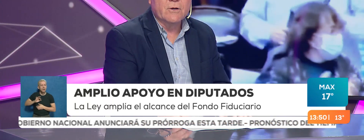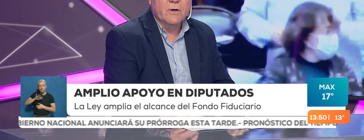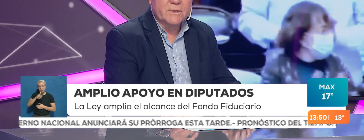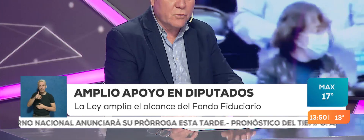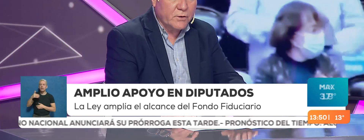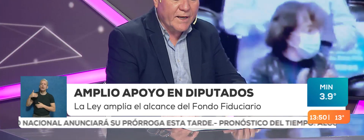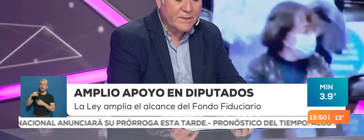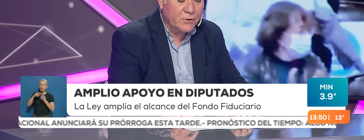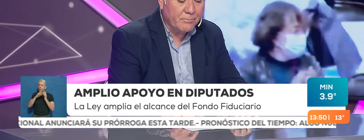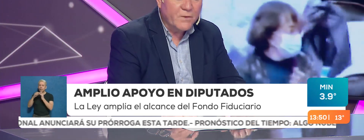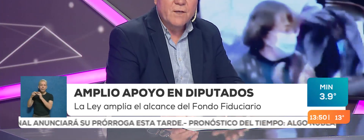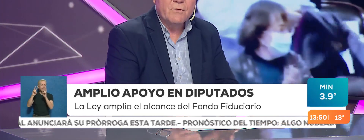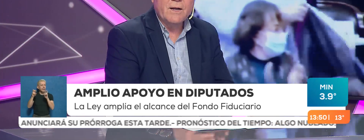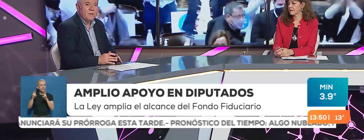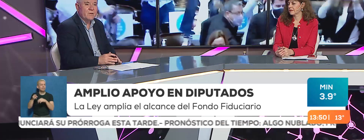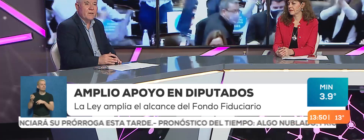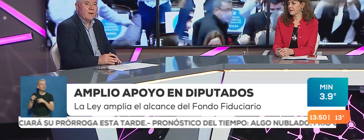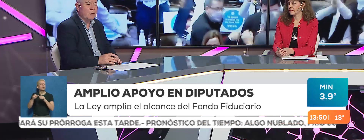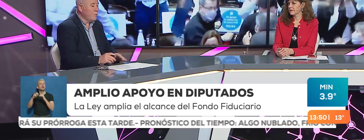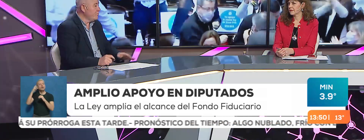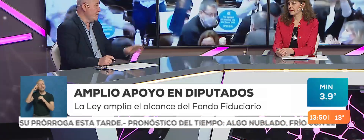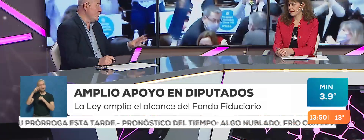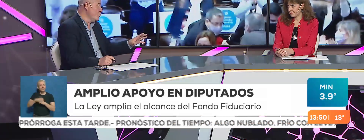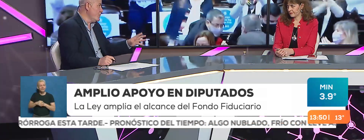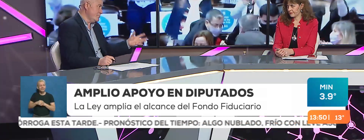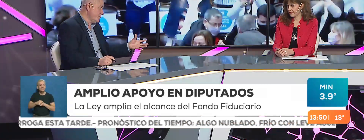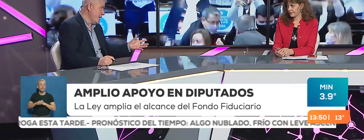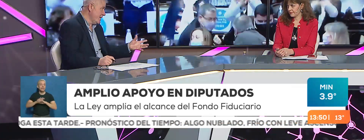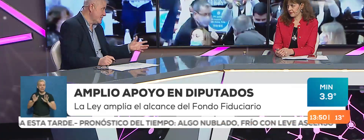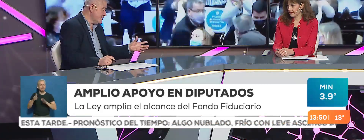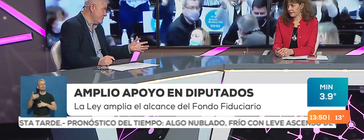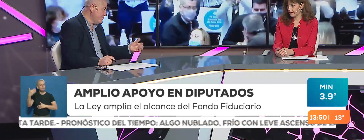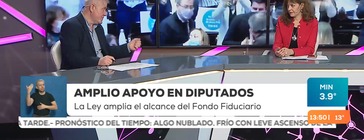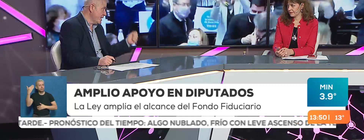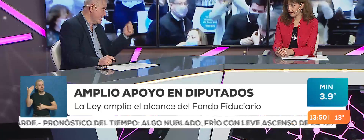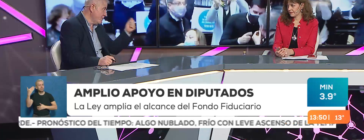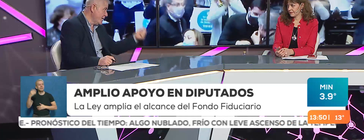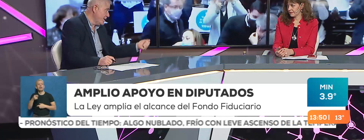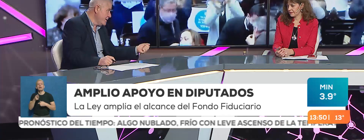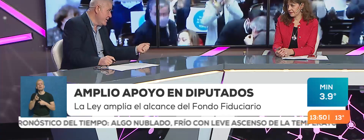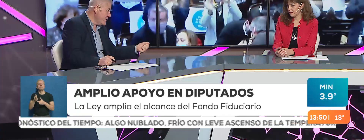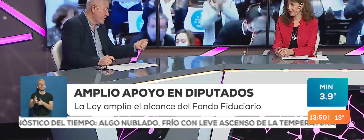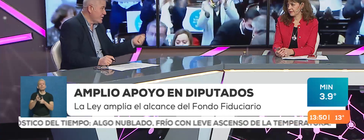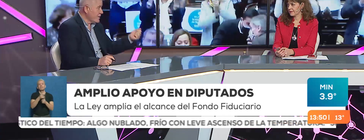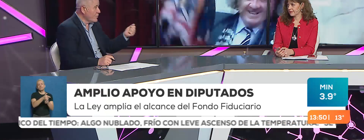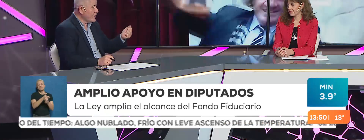allí en el Congreso de la Nación. Finalmente habló y tuvo chicanas. Chicanas para